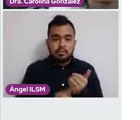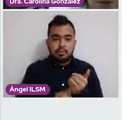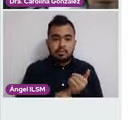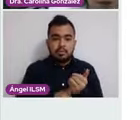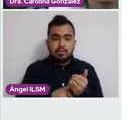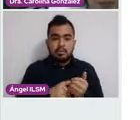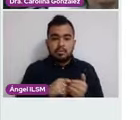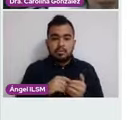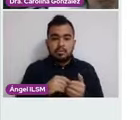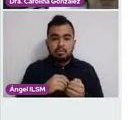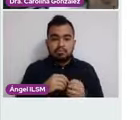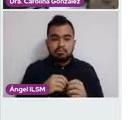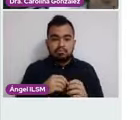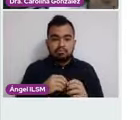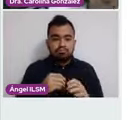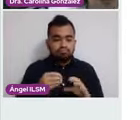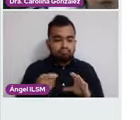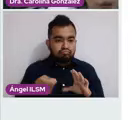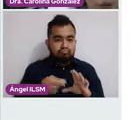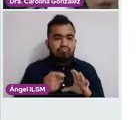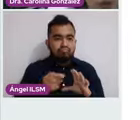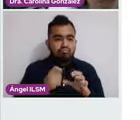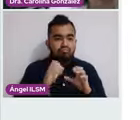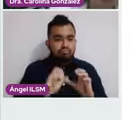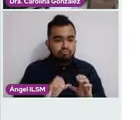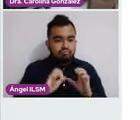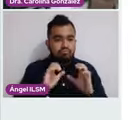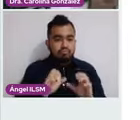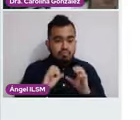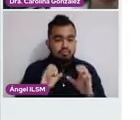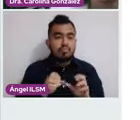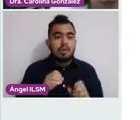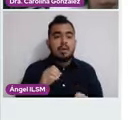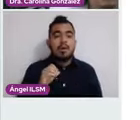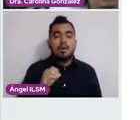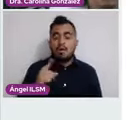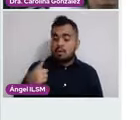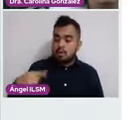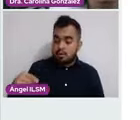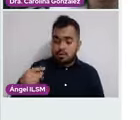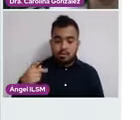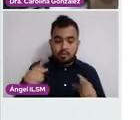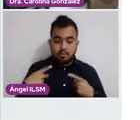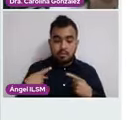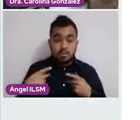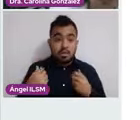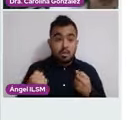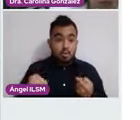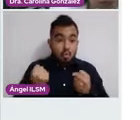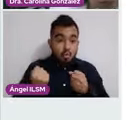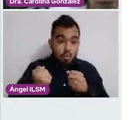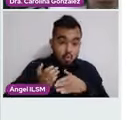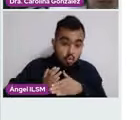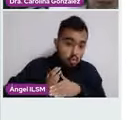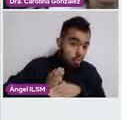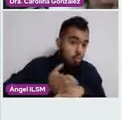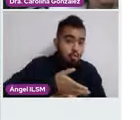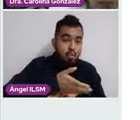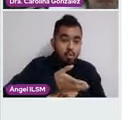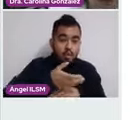pero en pacientes ya con un cáncer serpico-uterino invasor se va a requerir una esterectomía.